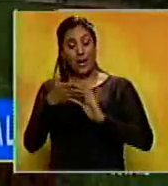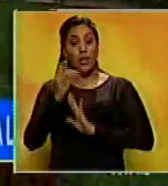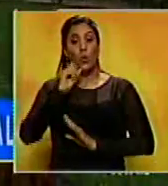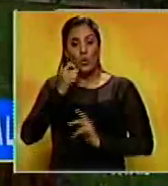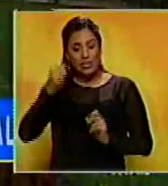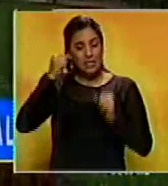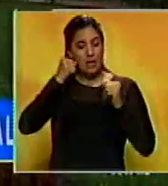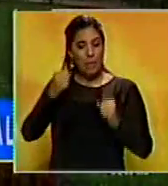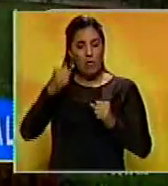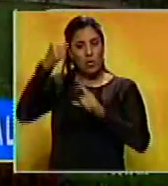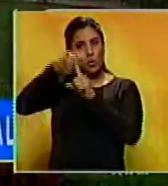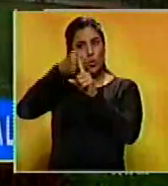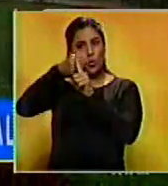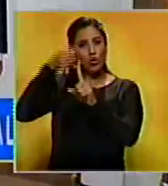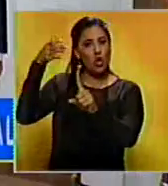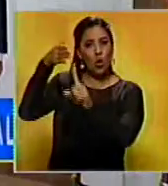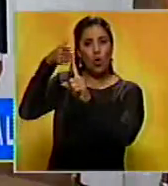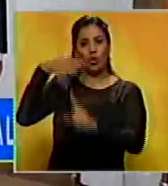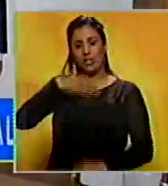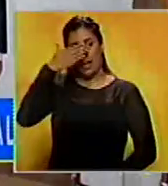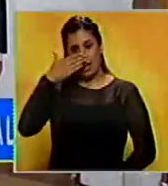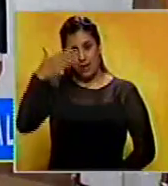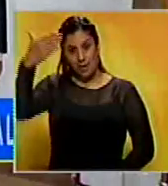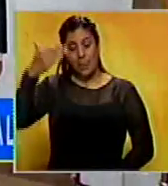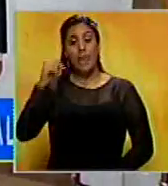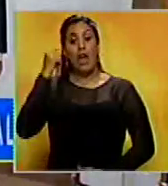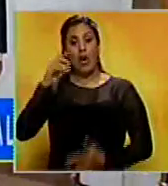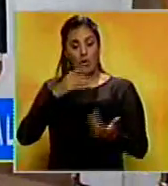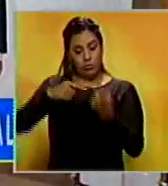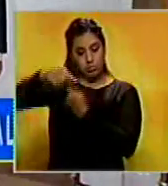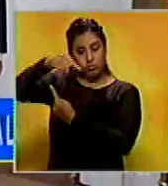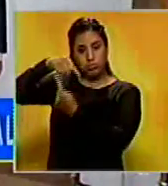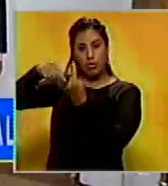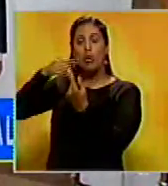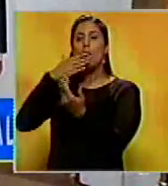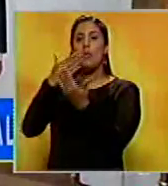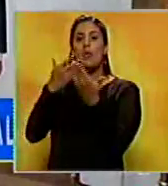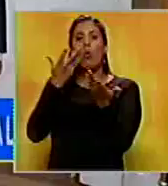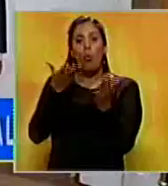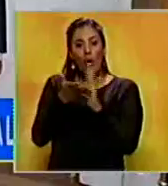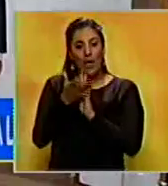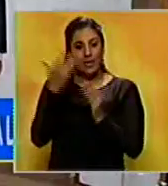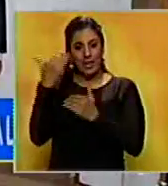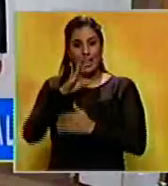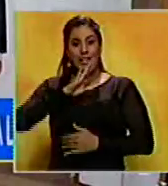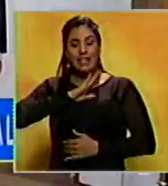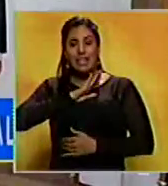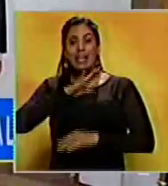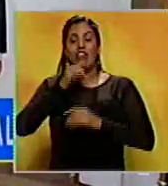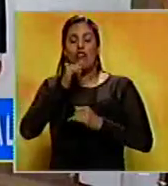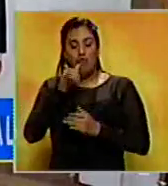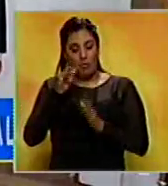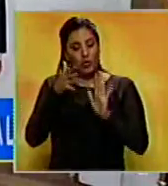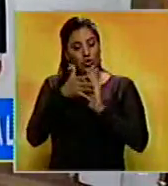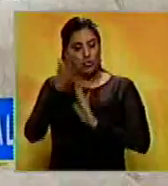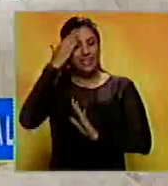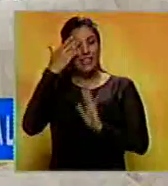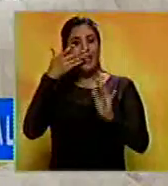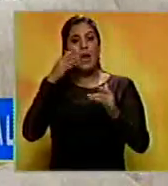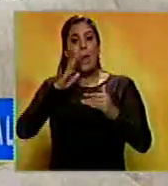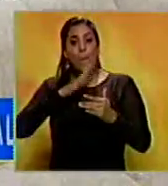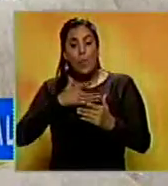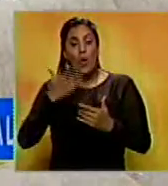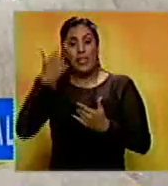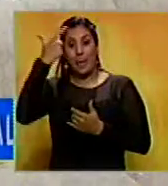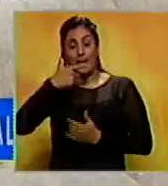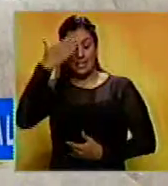Rusia intensifique su lucha contra el grupo terrorista. Según el rotativo, Trump proporcionó a Lavrov información vinculada con la posibilidad